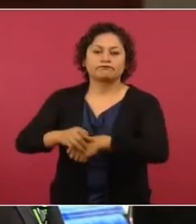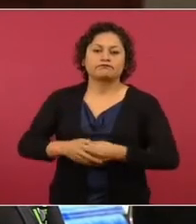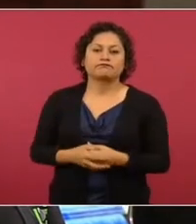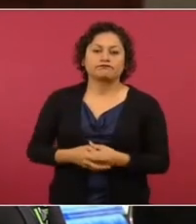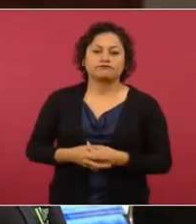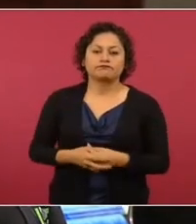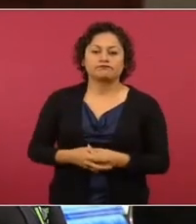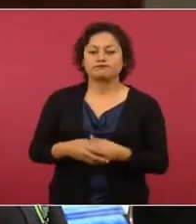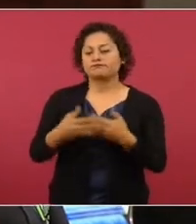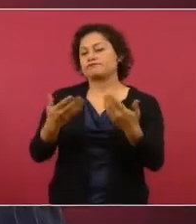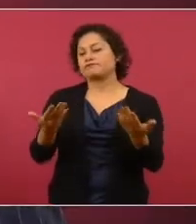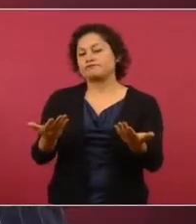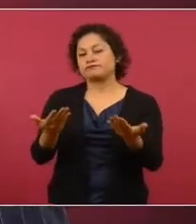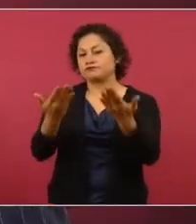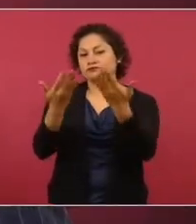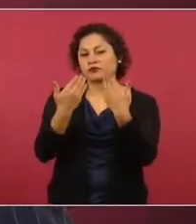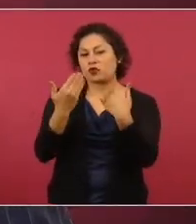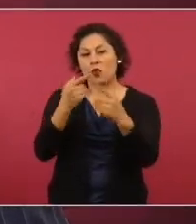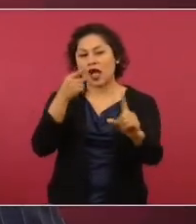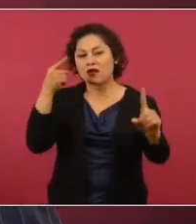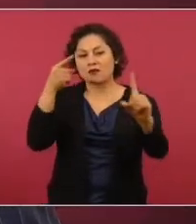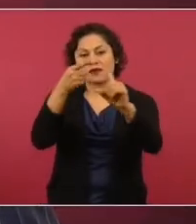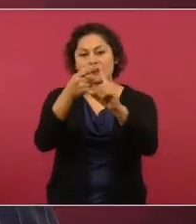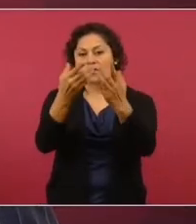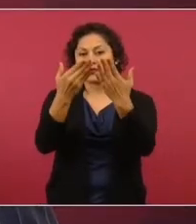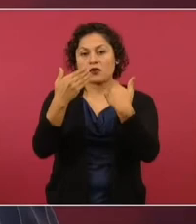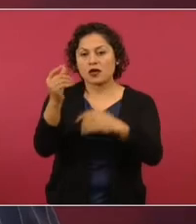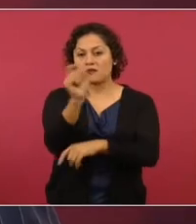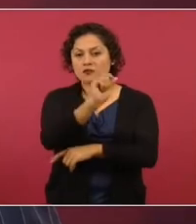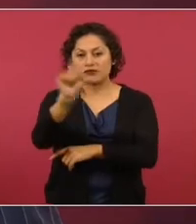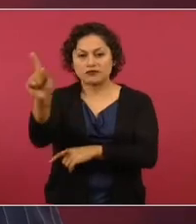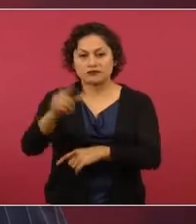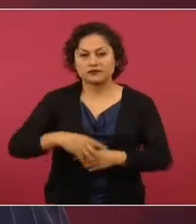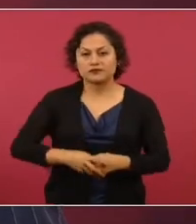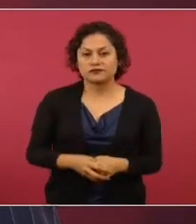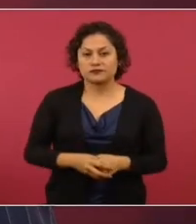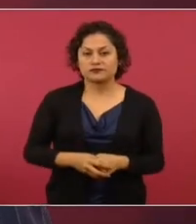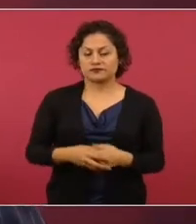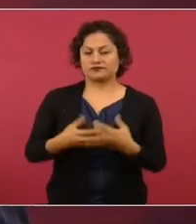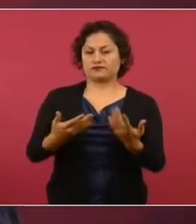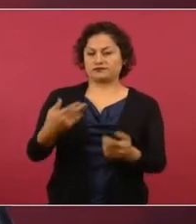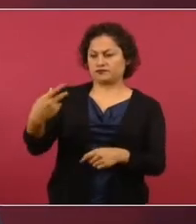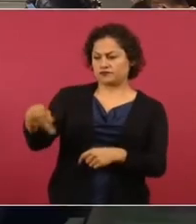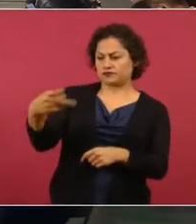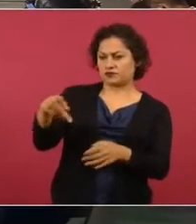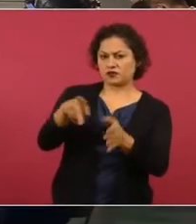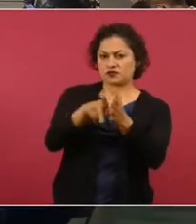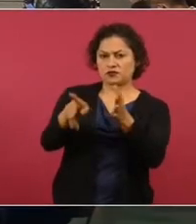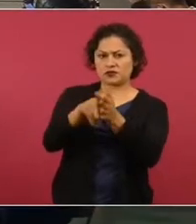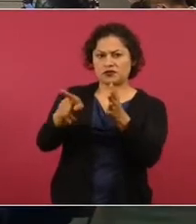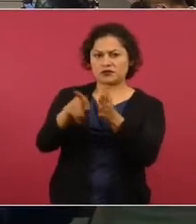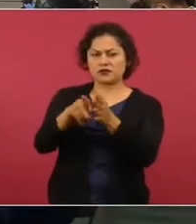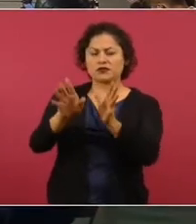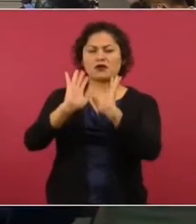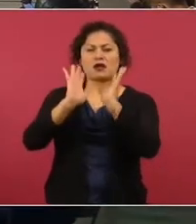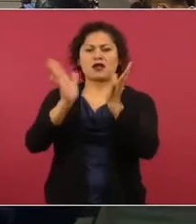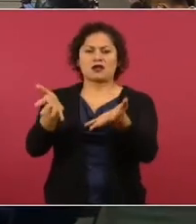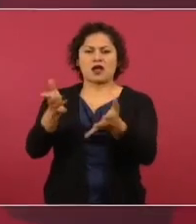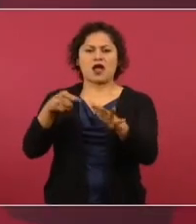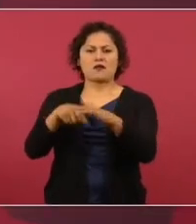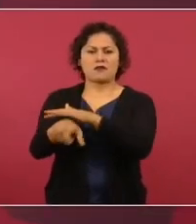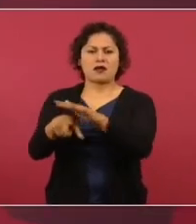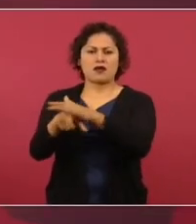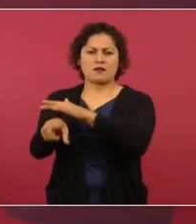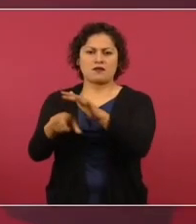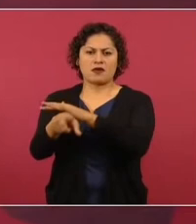No hay objetividad, no hay profesionalismo. Es una prensa tendenciosa, vendida, alquilada,